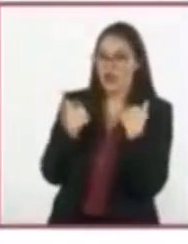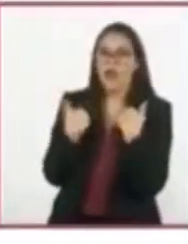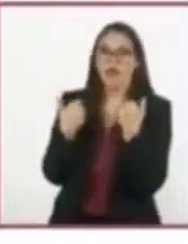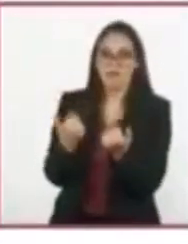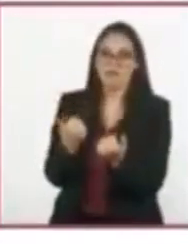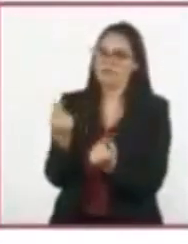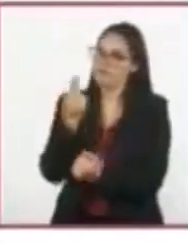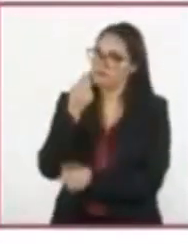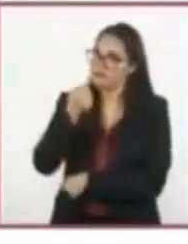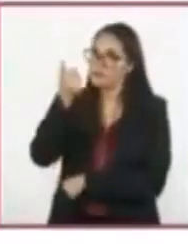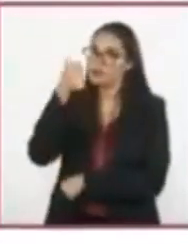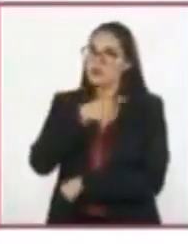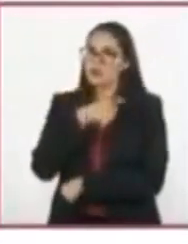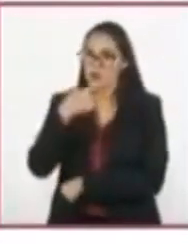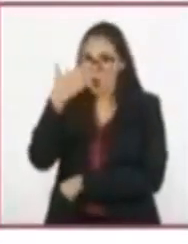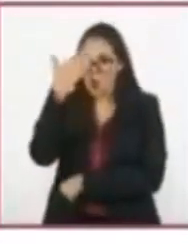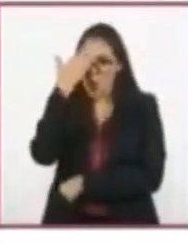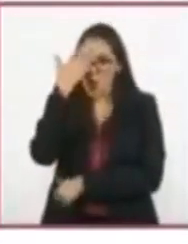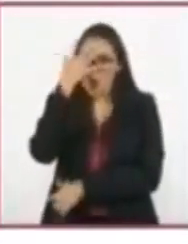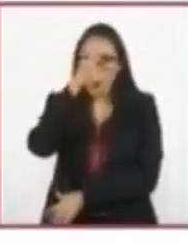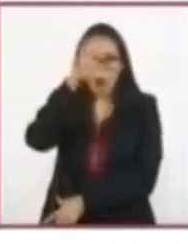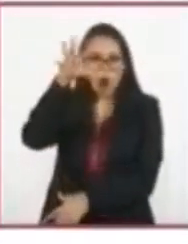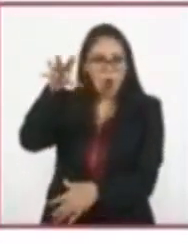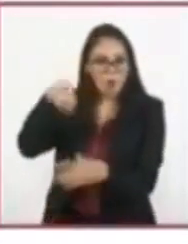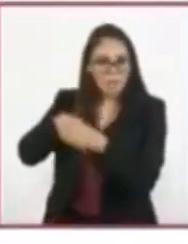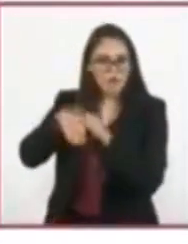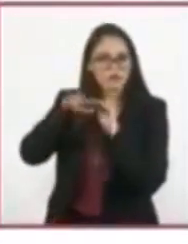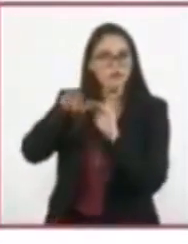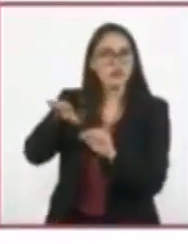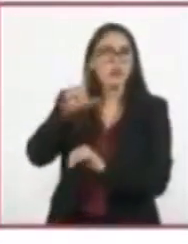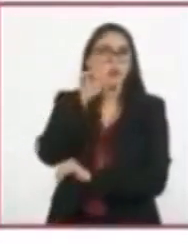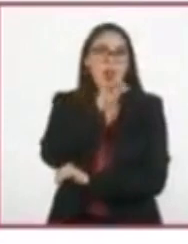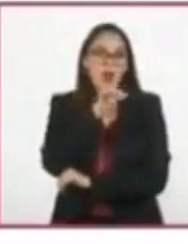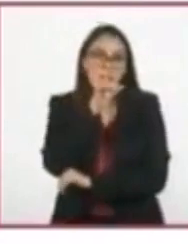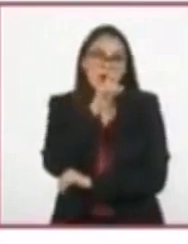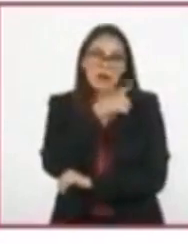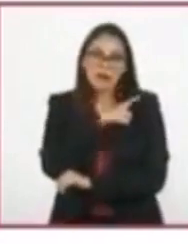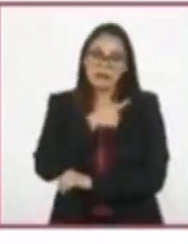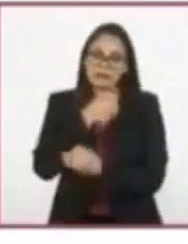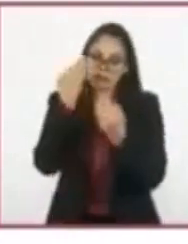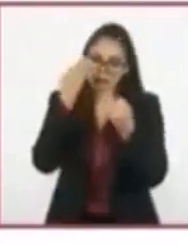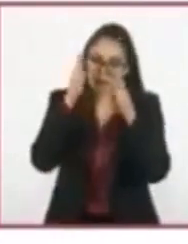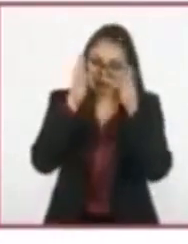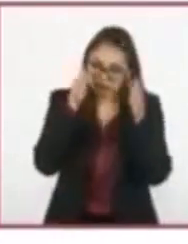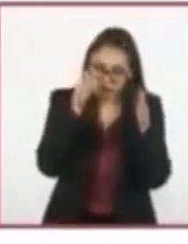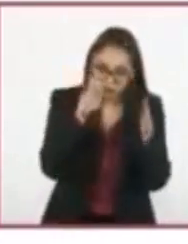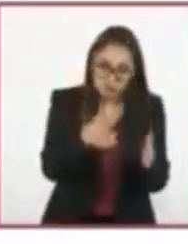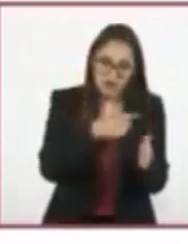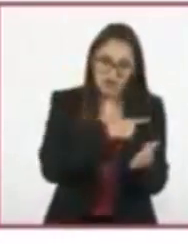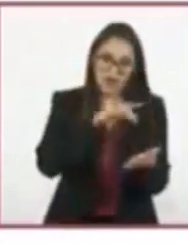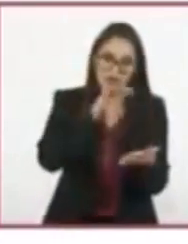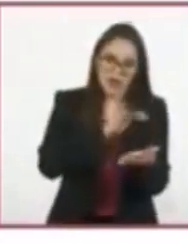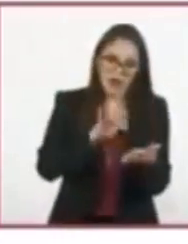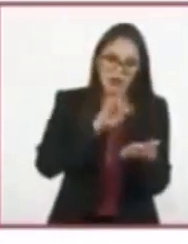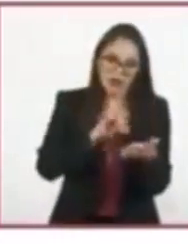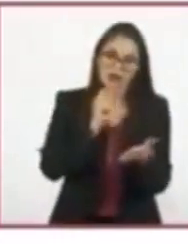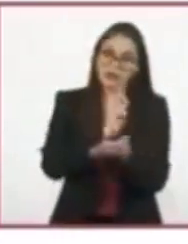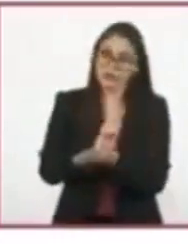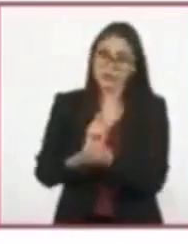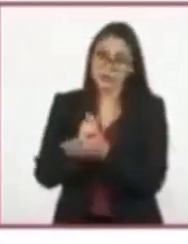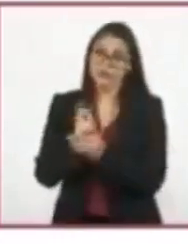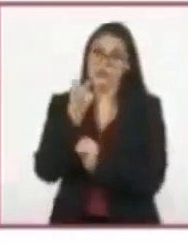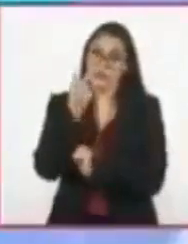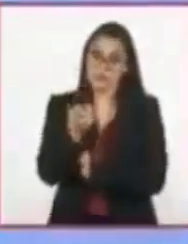se necesita un conocimiento vasto del lenguaje y dedicarle mucho tiempo al goce de la lectura y la escritura, nuestras